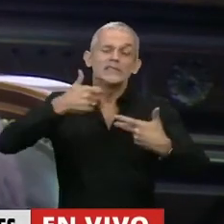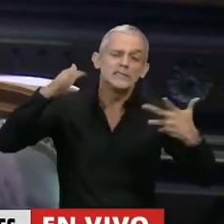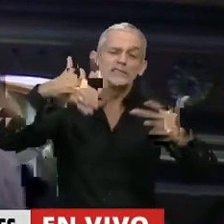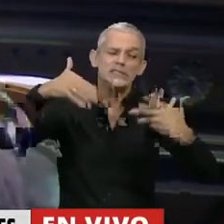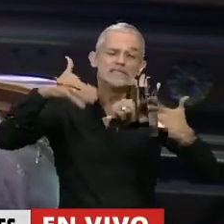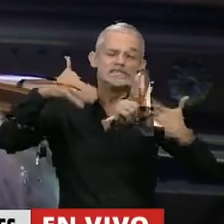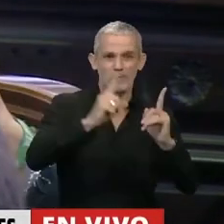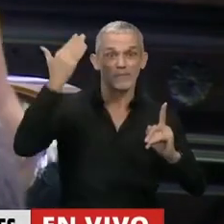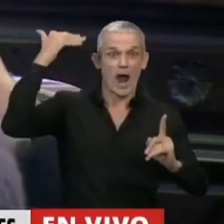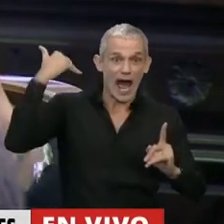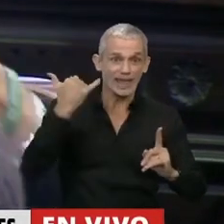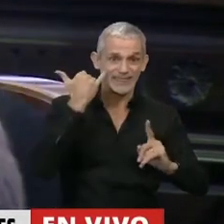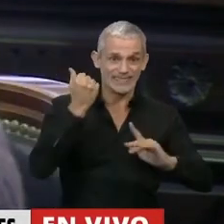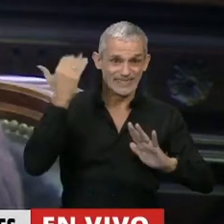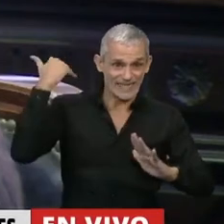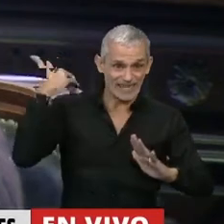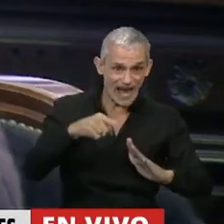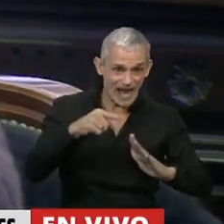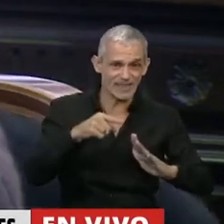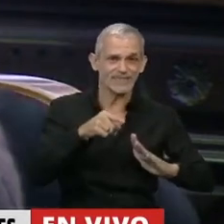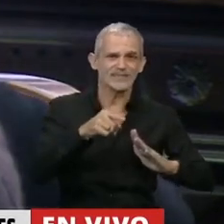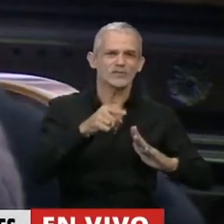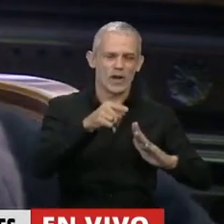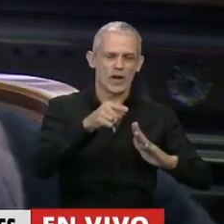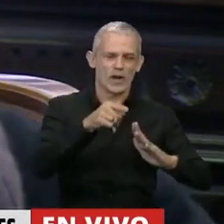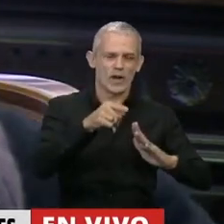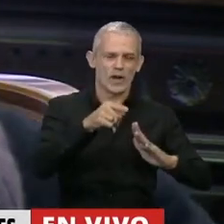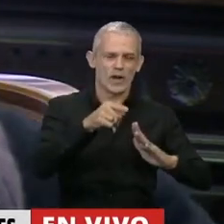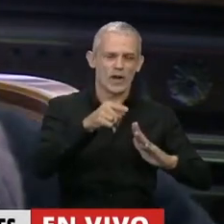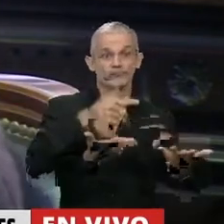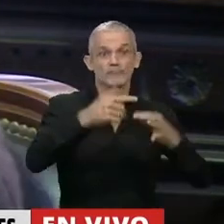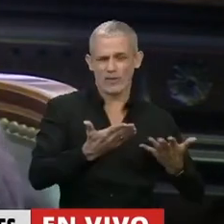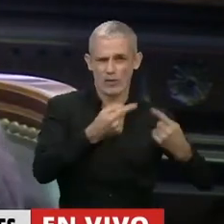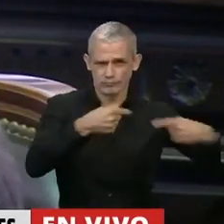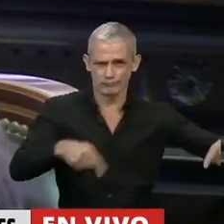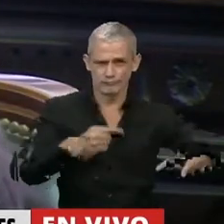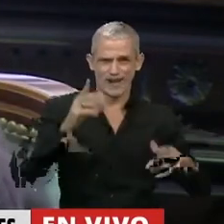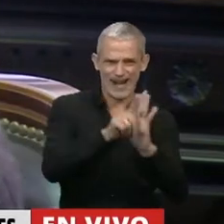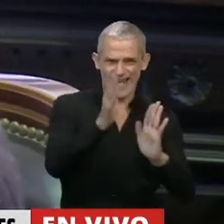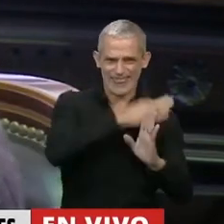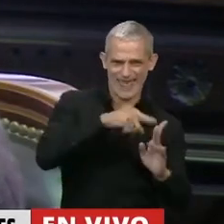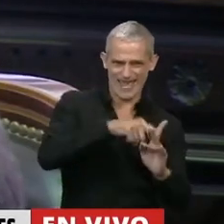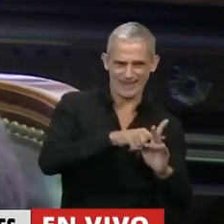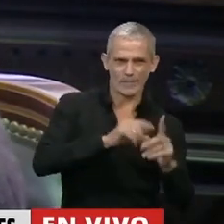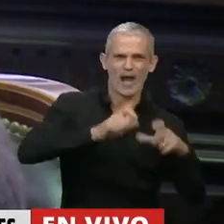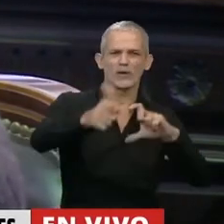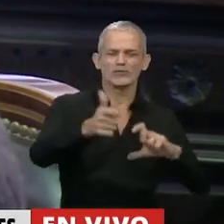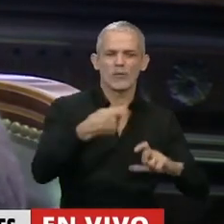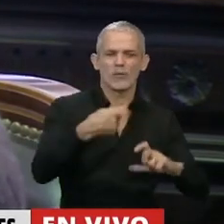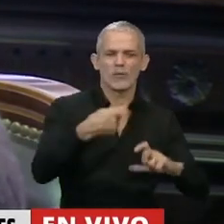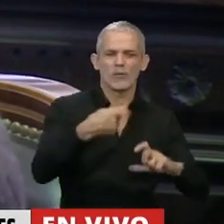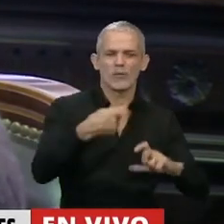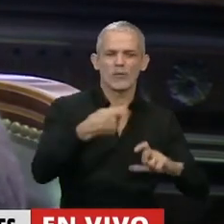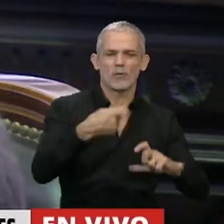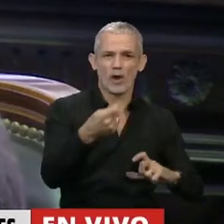lo que ya era hecho cumplido, cosa juzgada para los jubilados en el mes